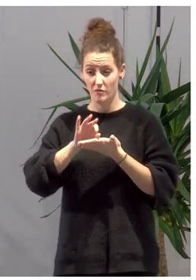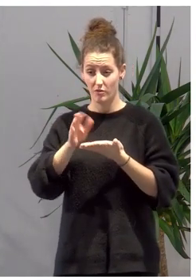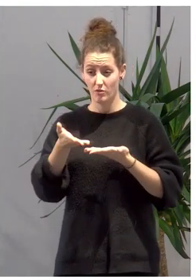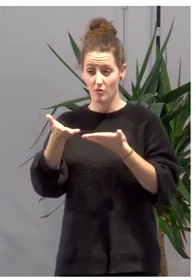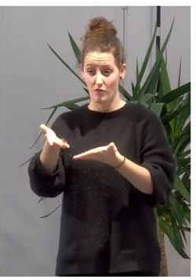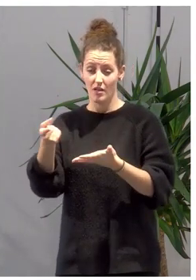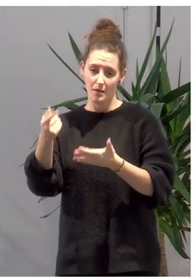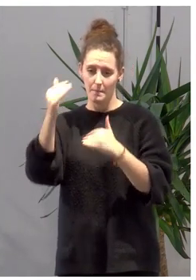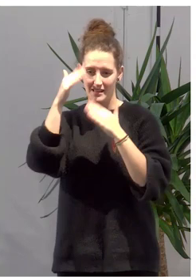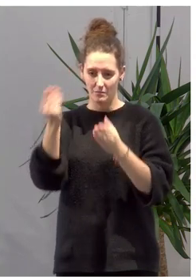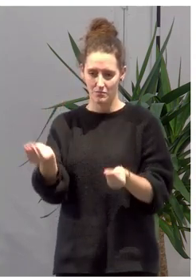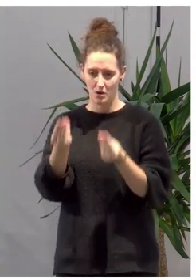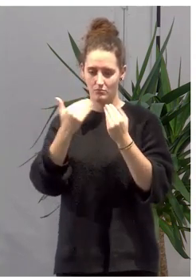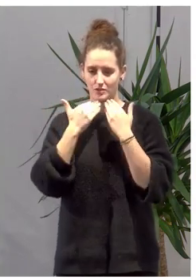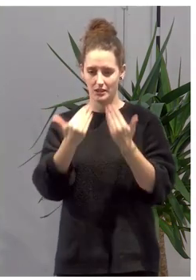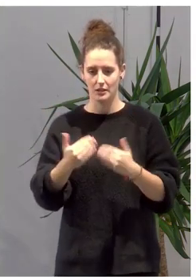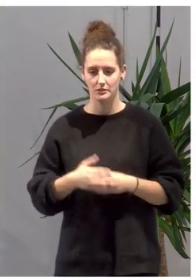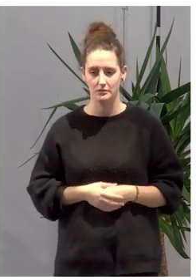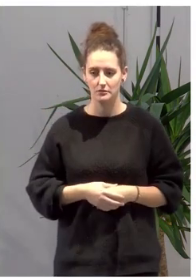Muchas gracias.